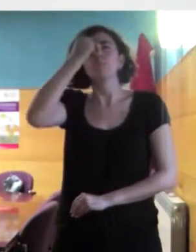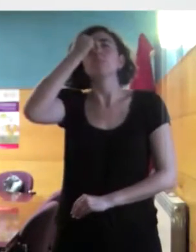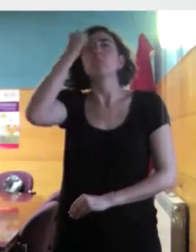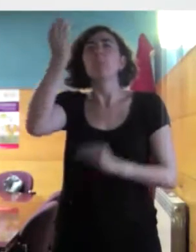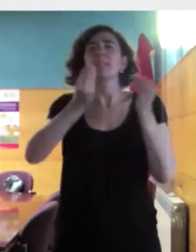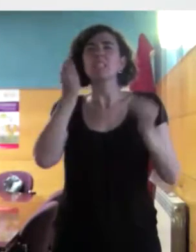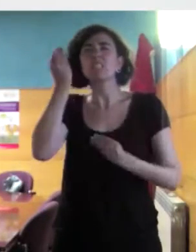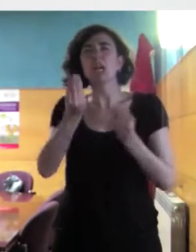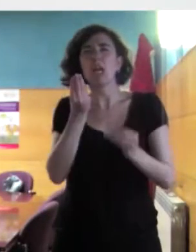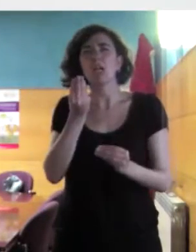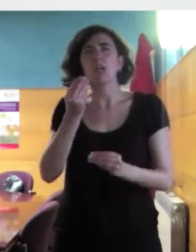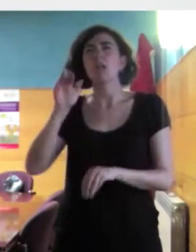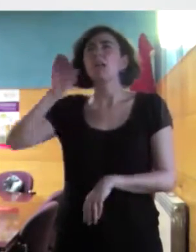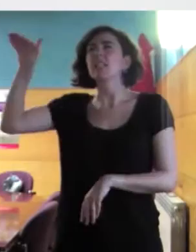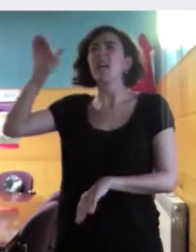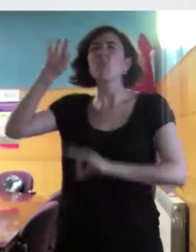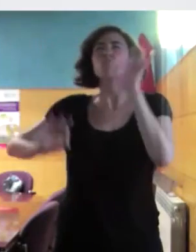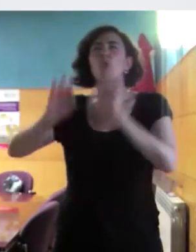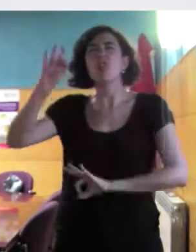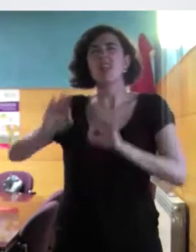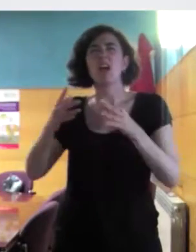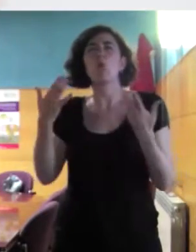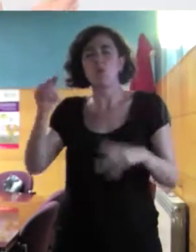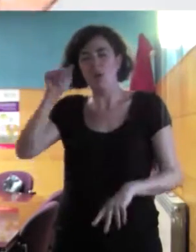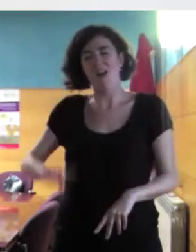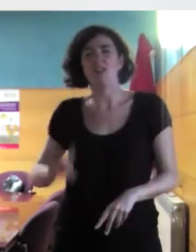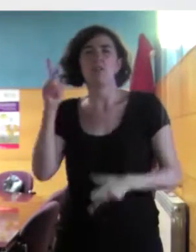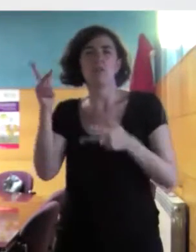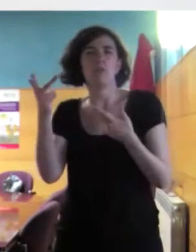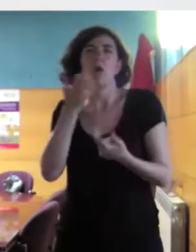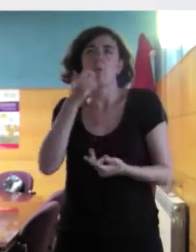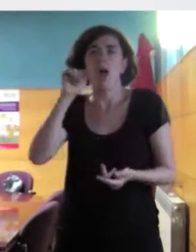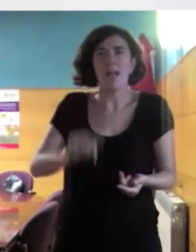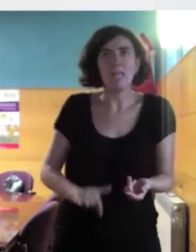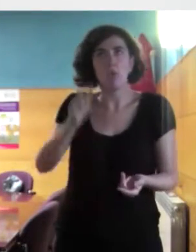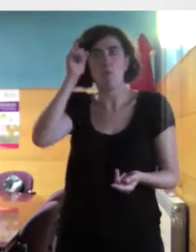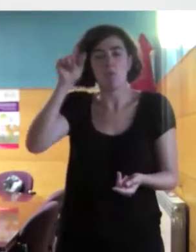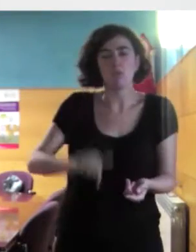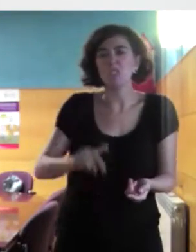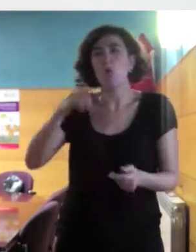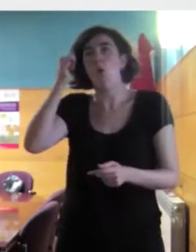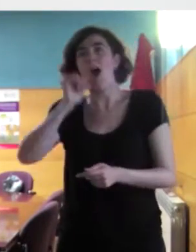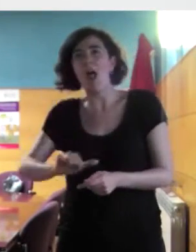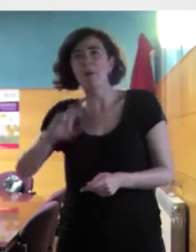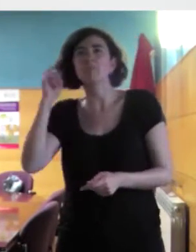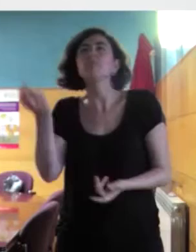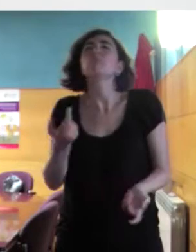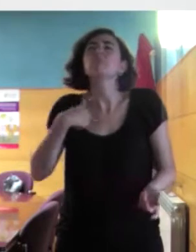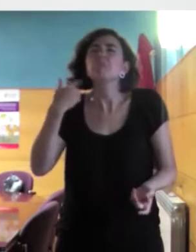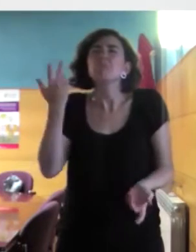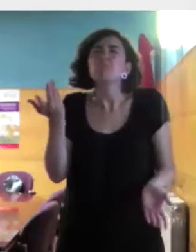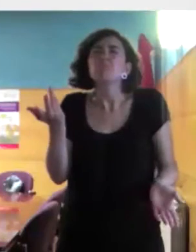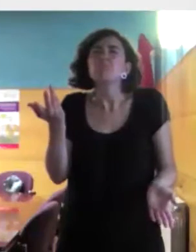qué cantidad de personas de otros países viven aquí en esta localidad o en Álava, pues qué diríais,